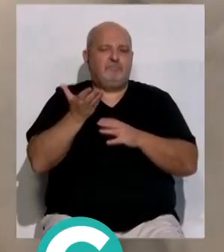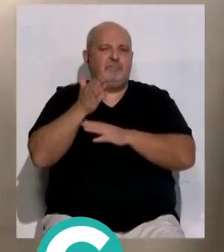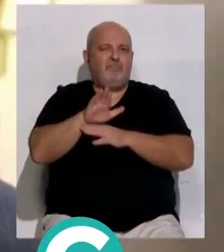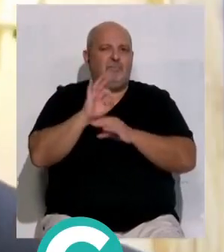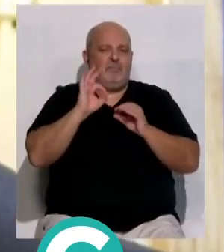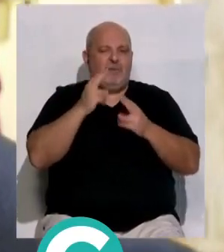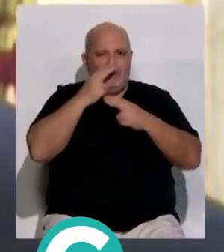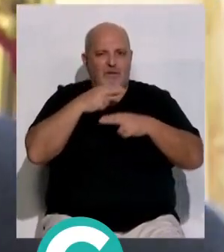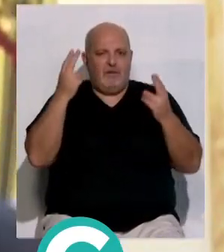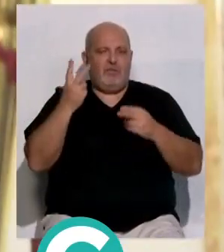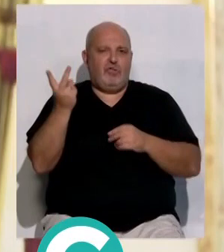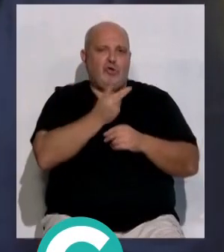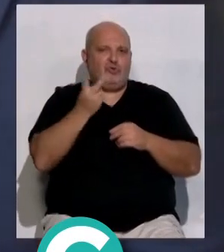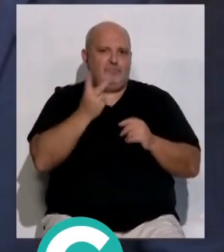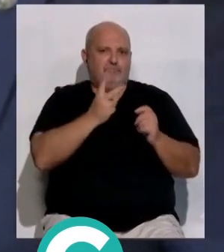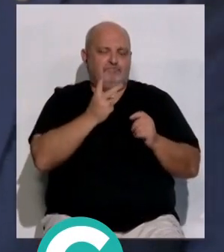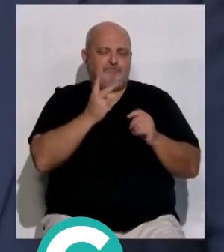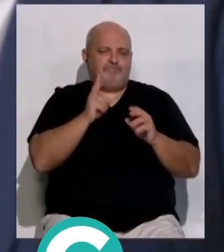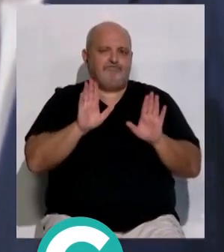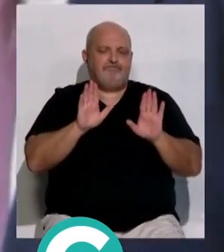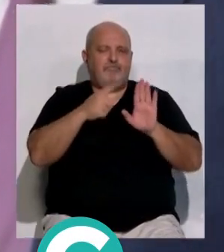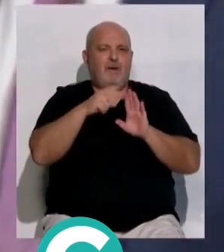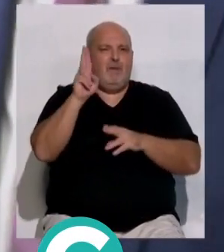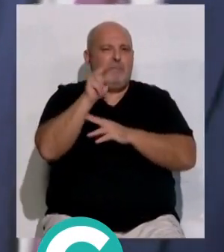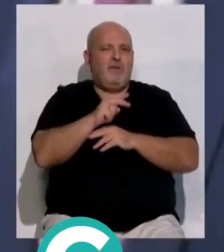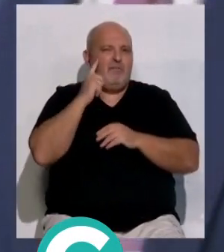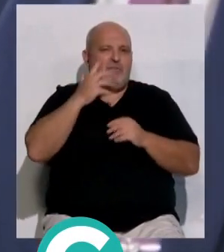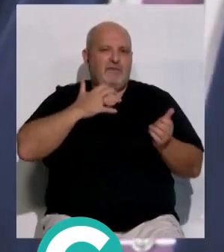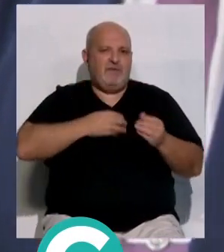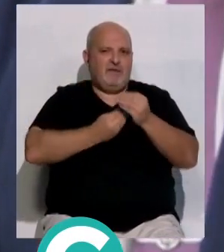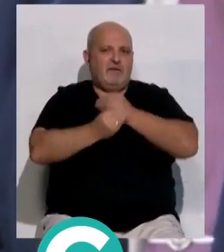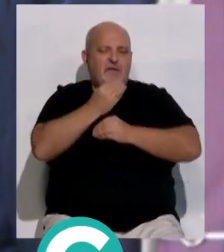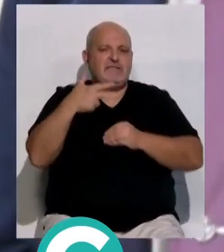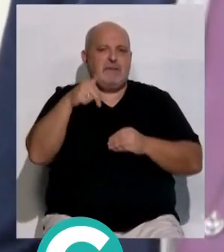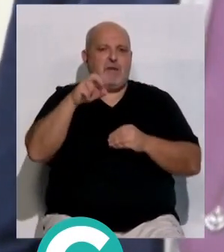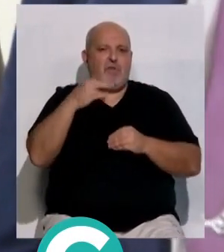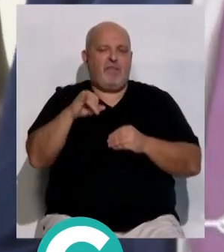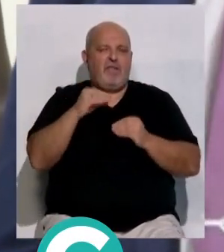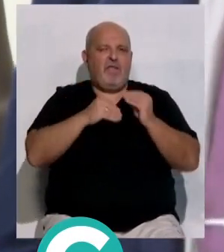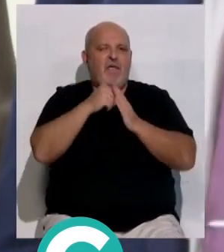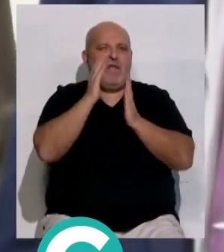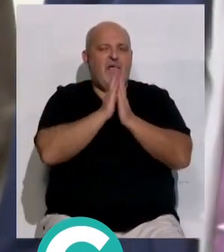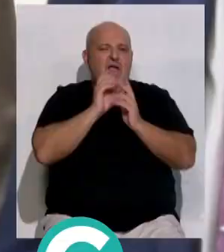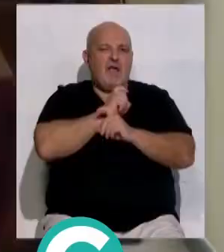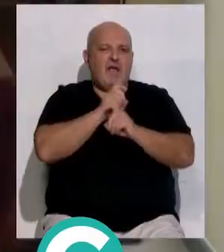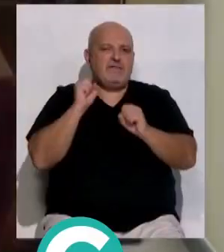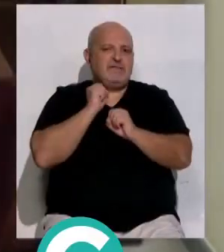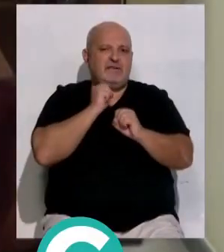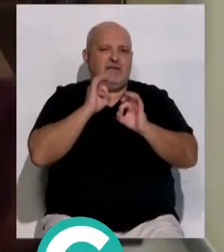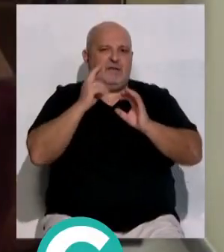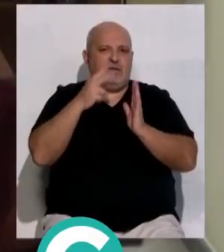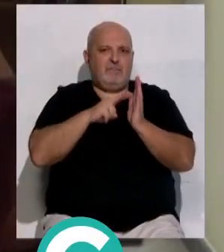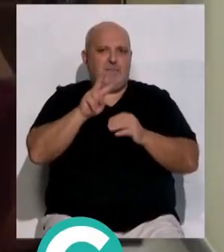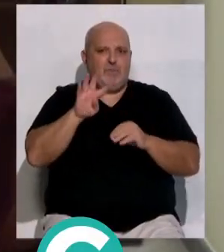presentación pública de ambas distinciones El pintor trianero Chema Rodríguez será el encargado de crear el cartel anunciador de la Semana Santa